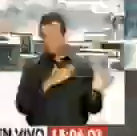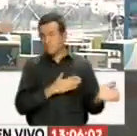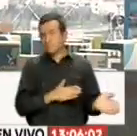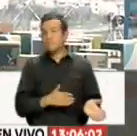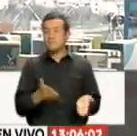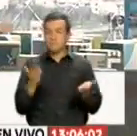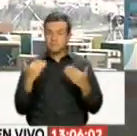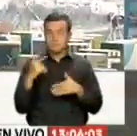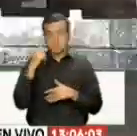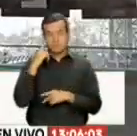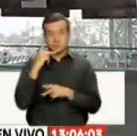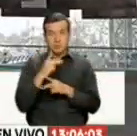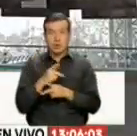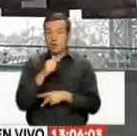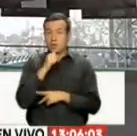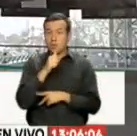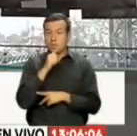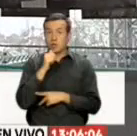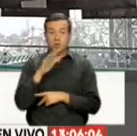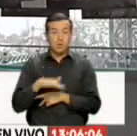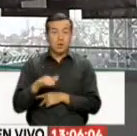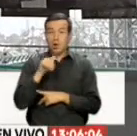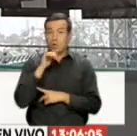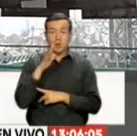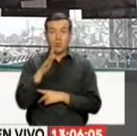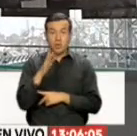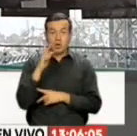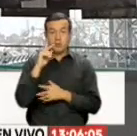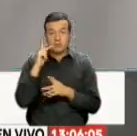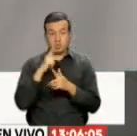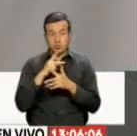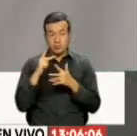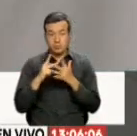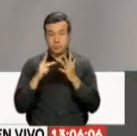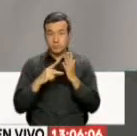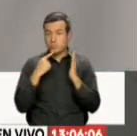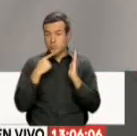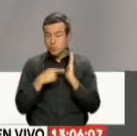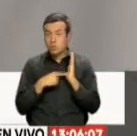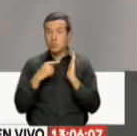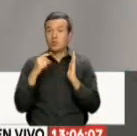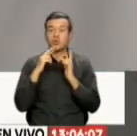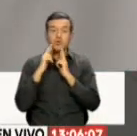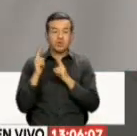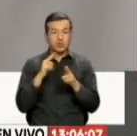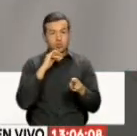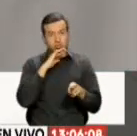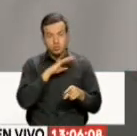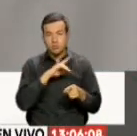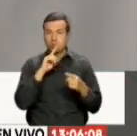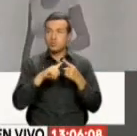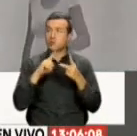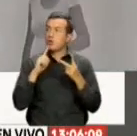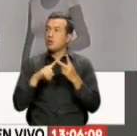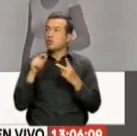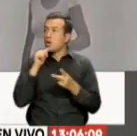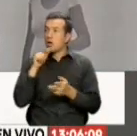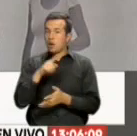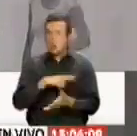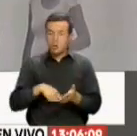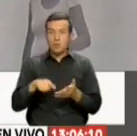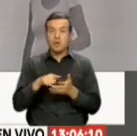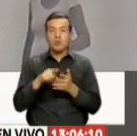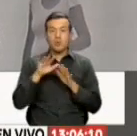cuidar el agua. La escasez de agua corresponde a varios factores, contaminación de ríos, lagunas y el mar, cambio